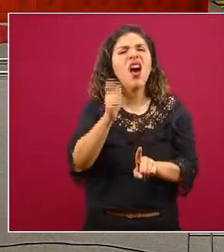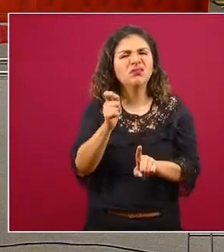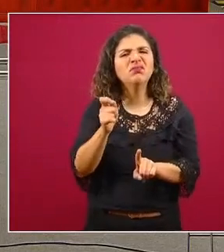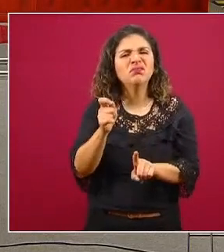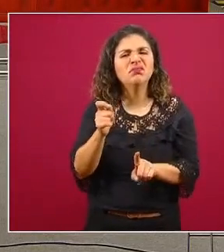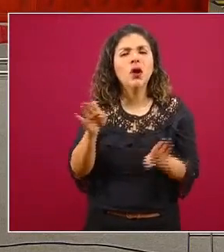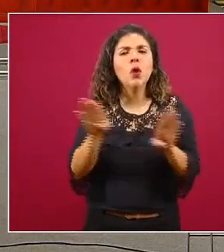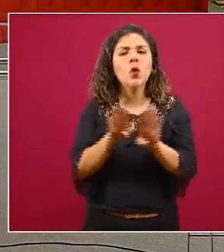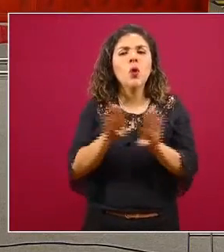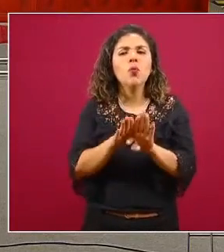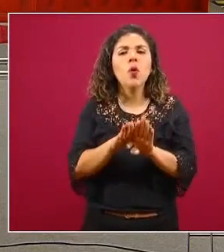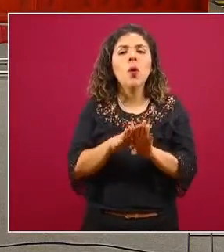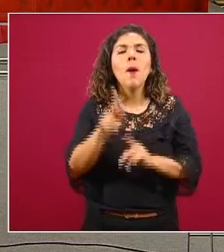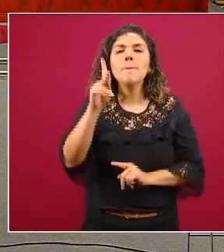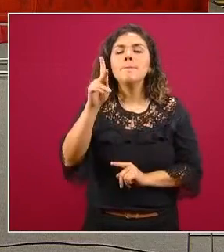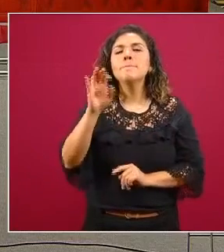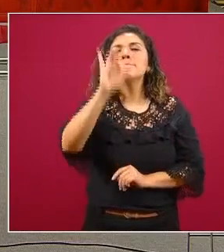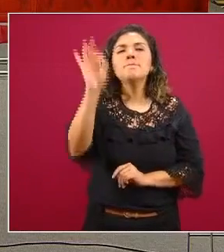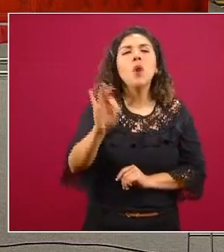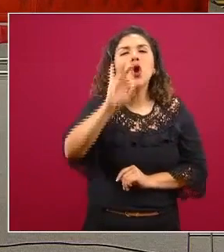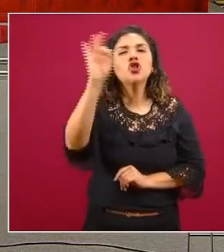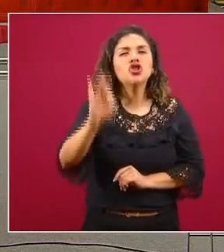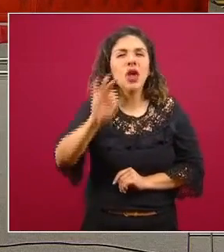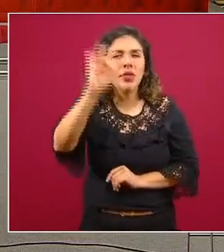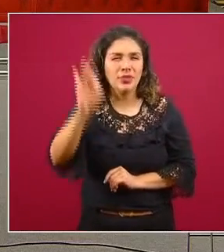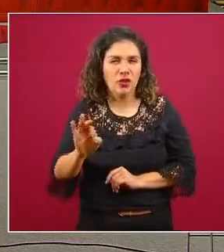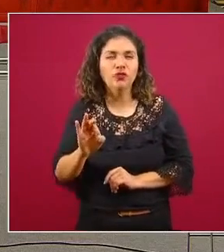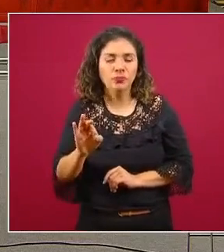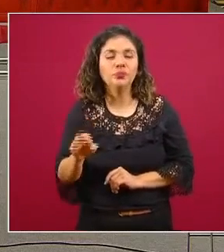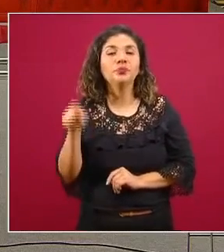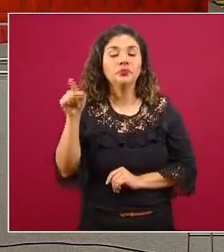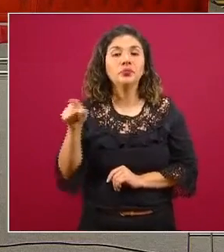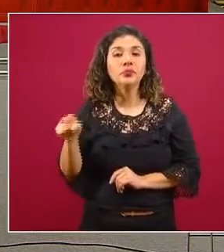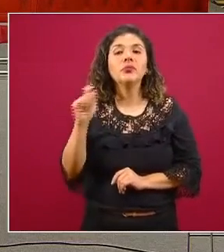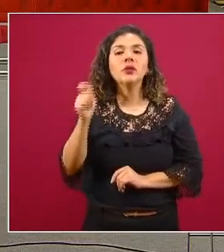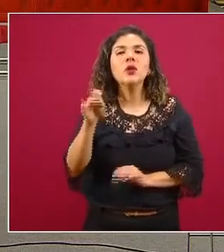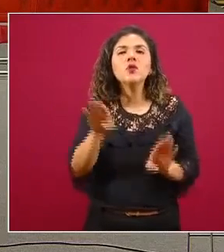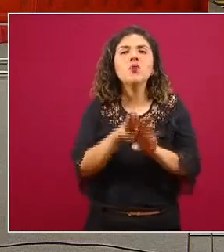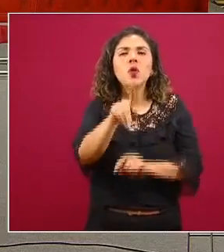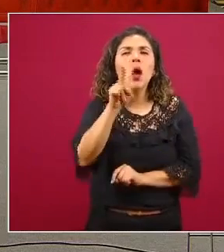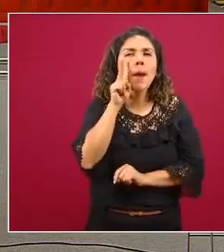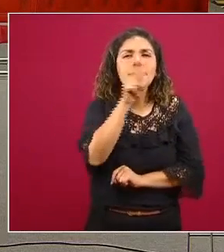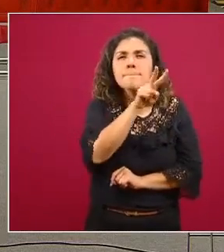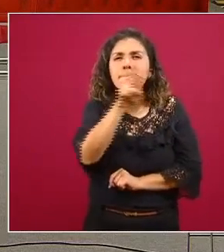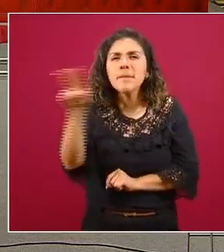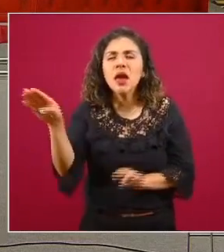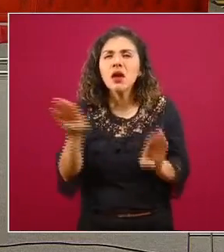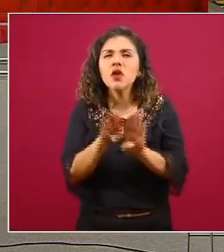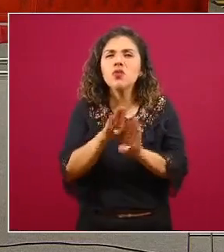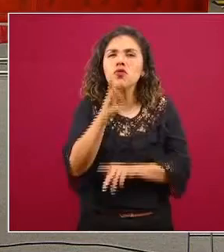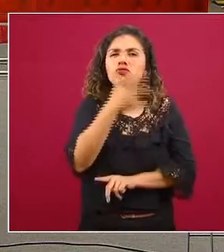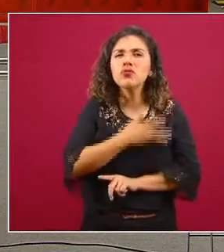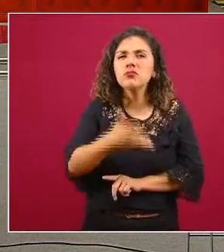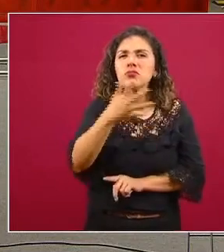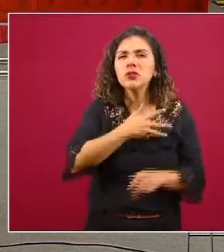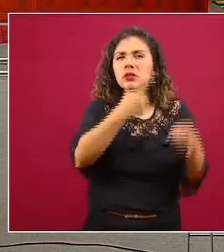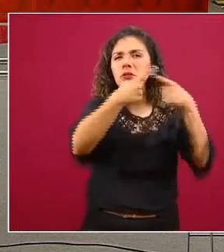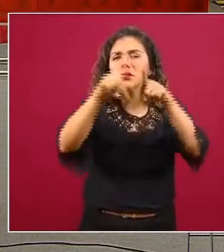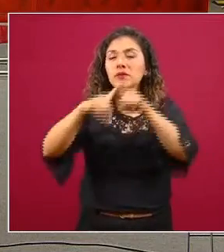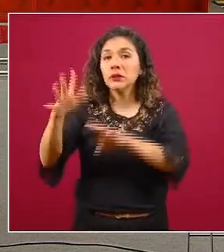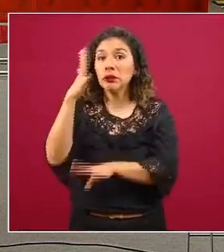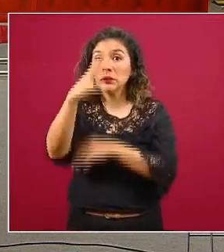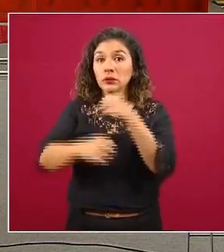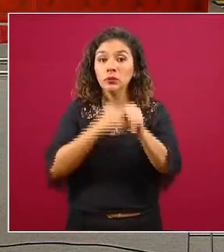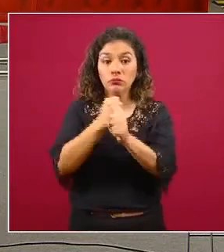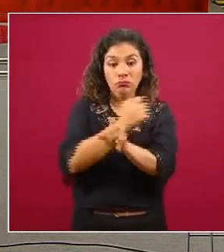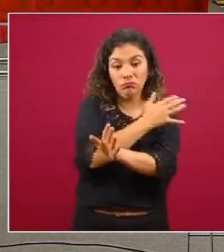hablamos de percentiles es un término técnico pero es un poco de ver más o menos la distribución que tienen estos cinco